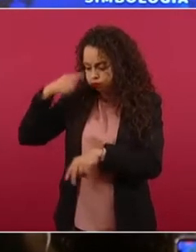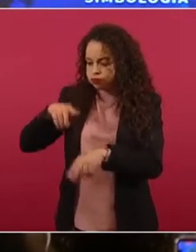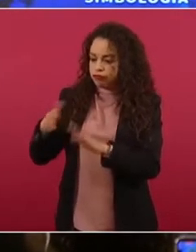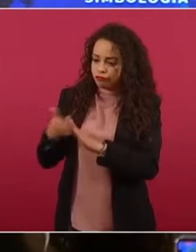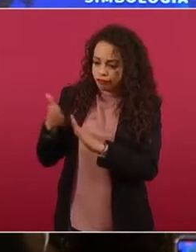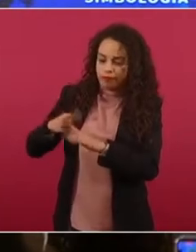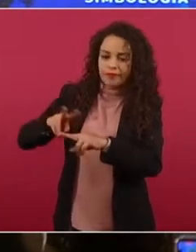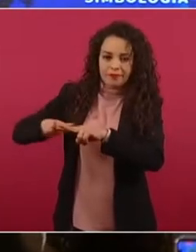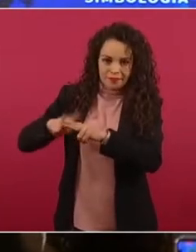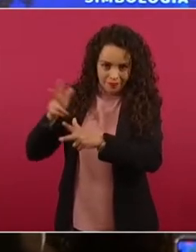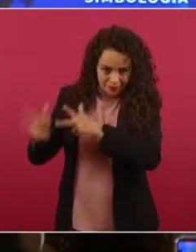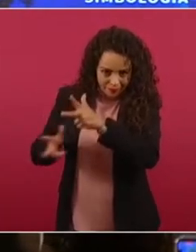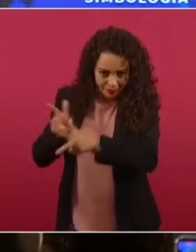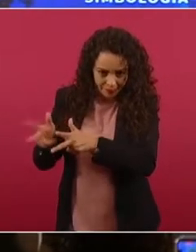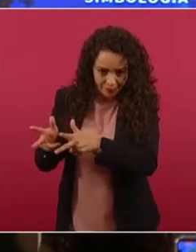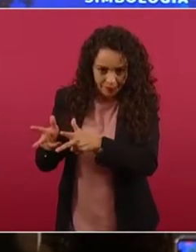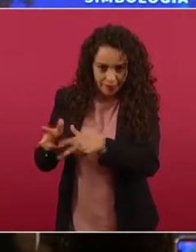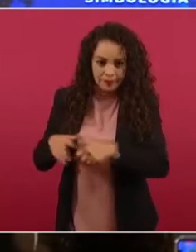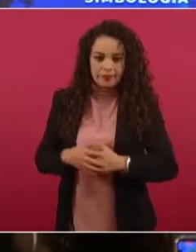Bueno, de aquí,